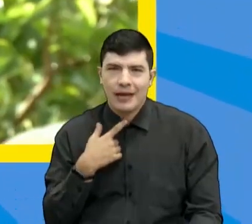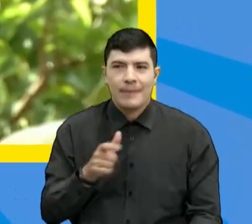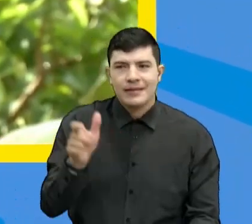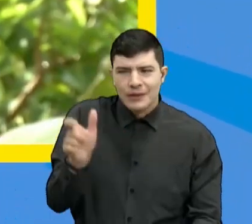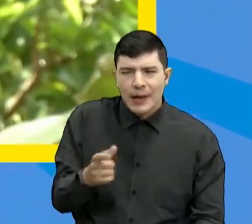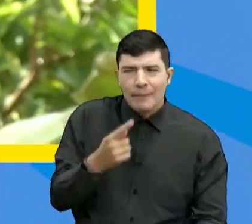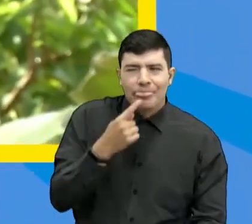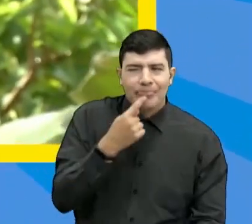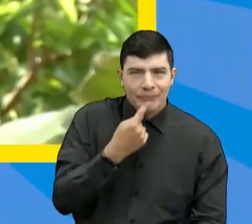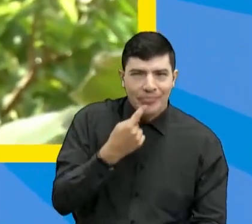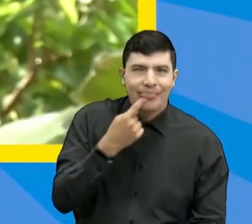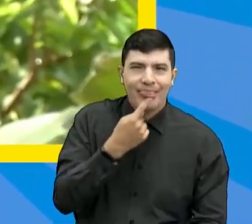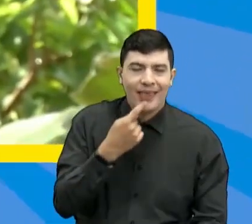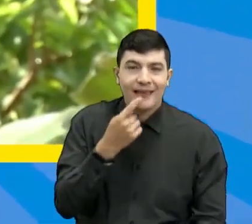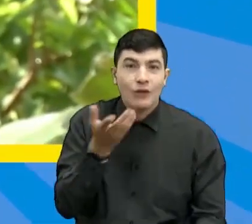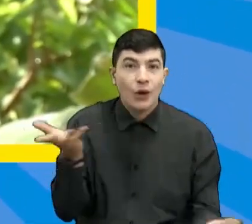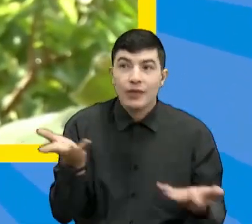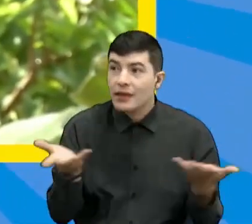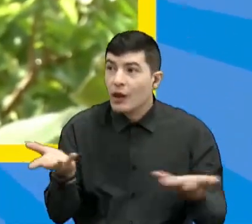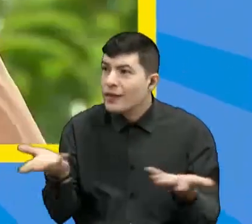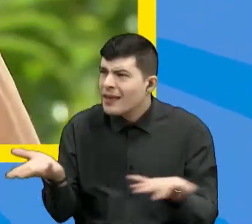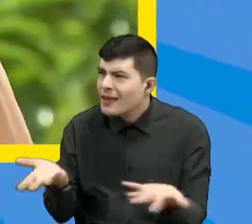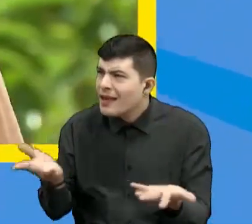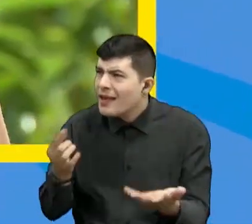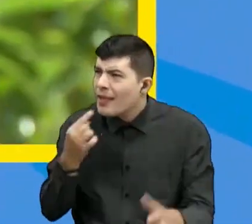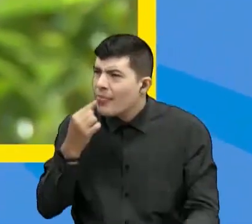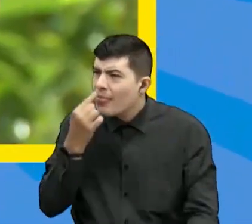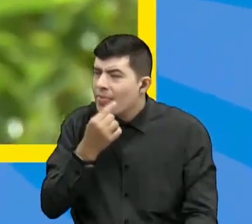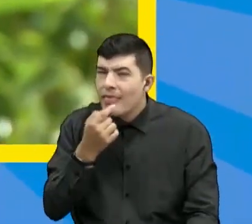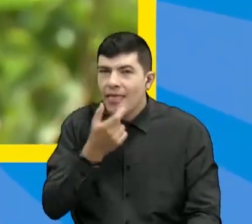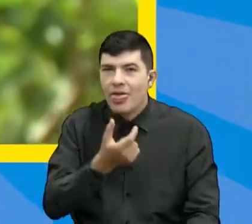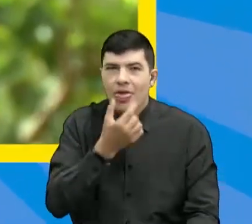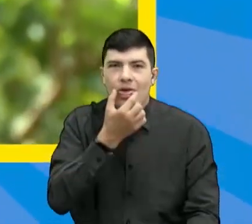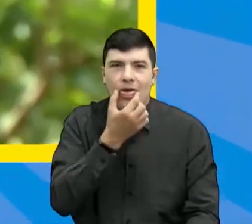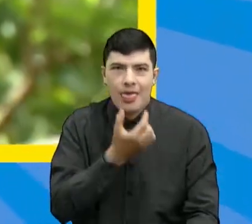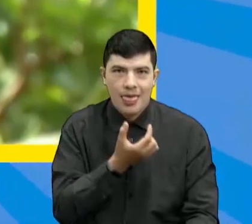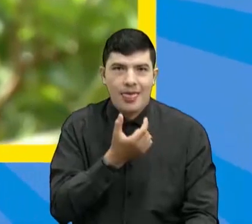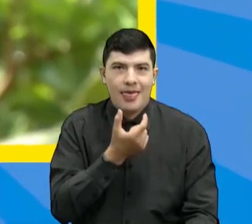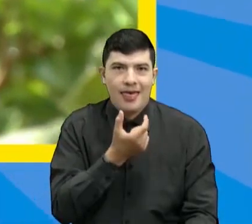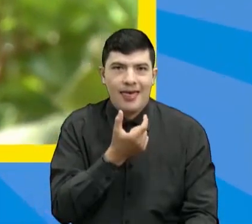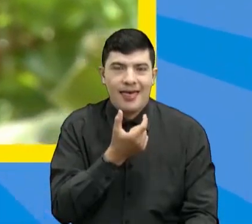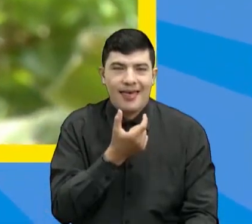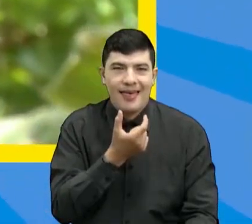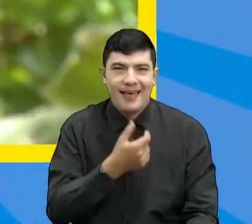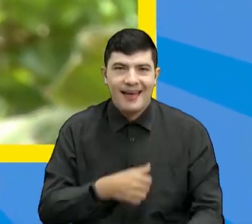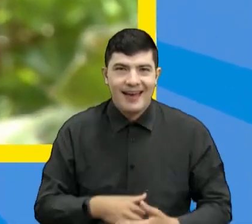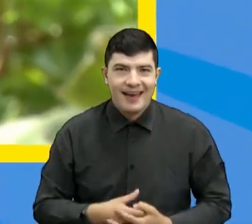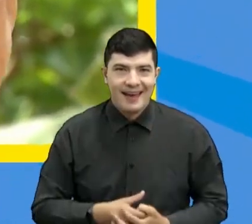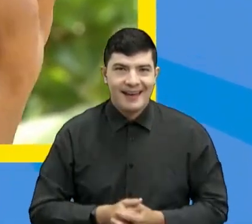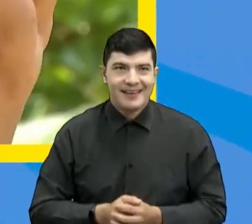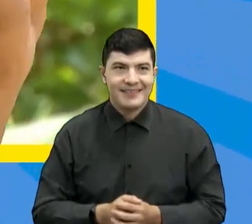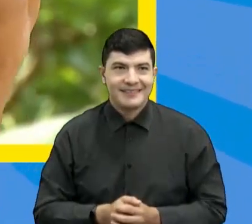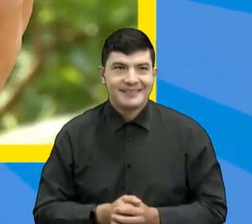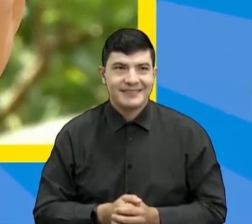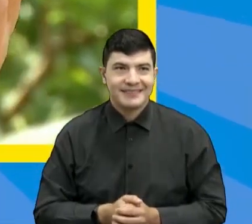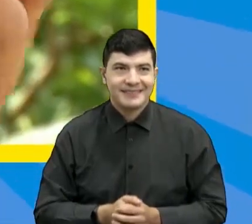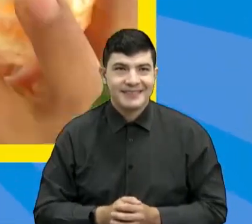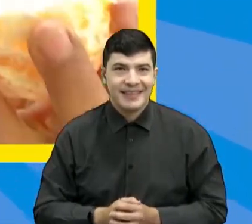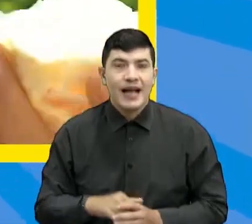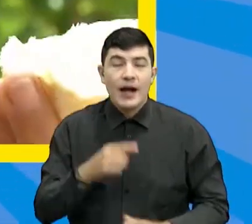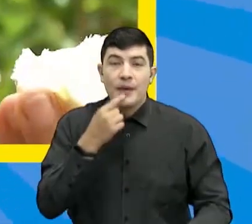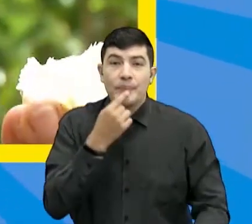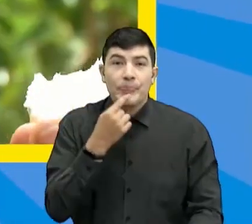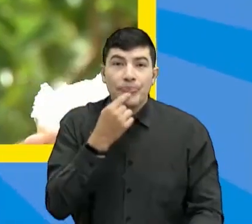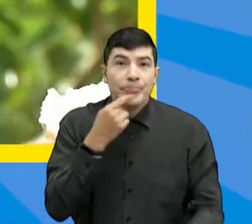¿En dónde está? En la lengua, garachas. ¿En dónde, en dónde? ver. En la lengua. En la lengua está. En la lengua, ala. El gusto